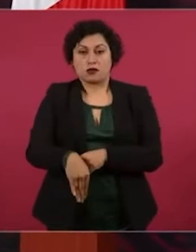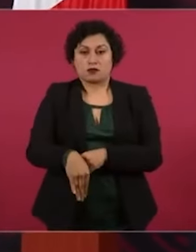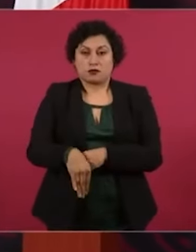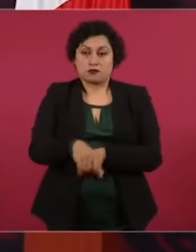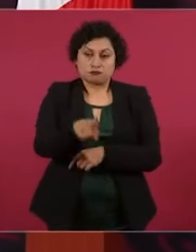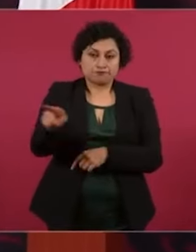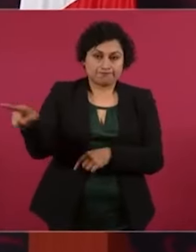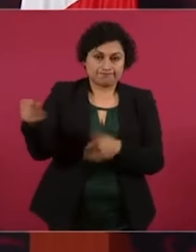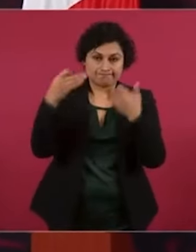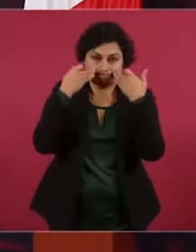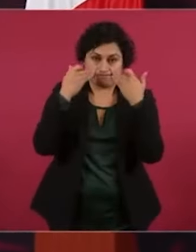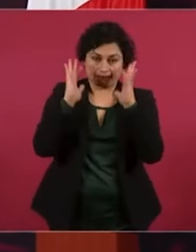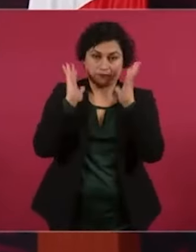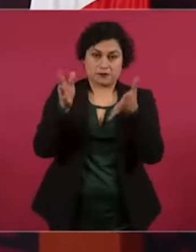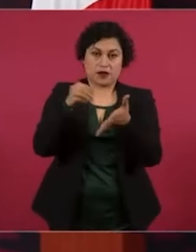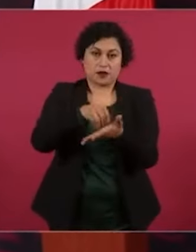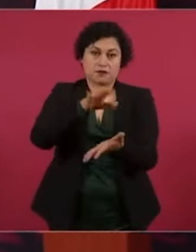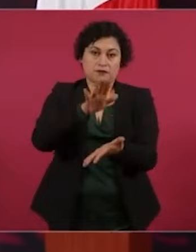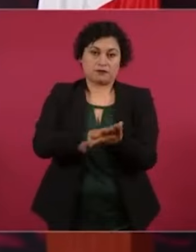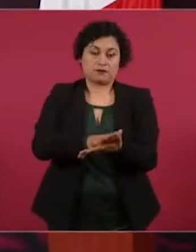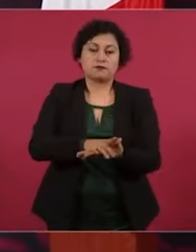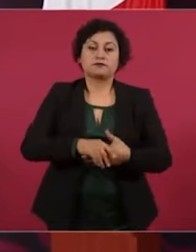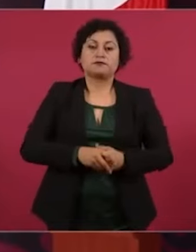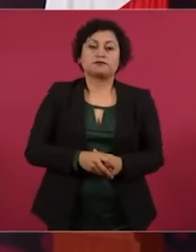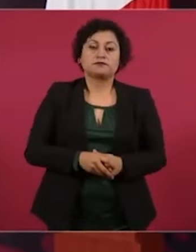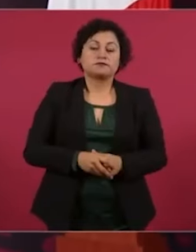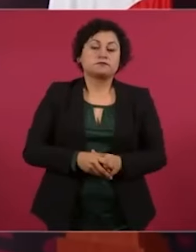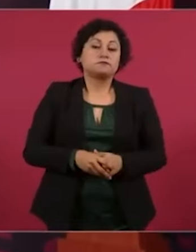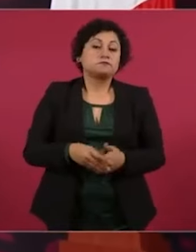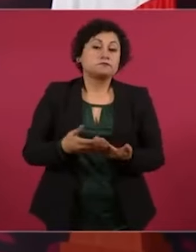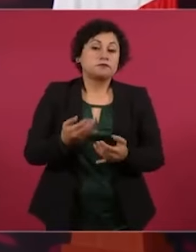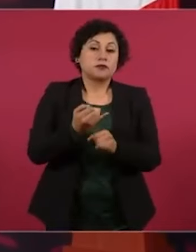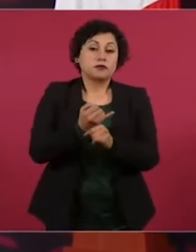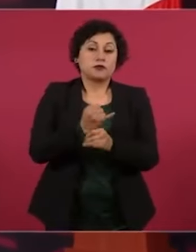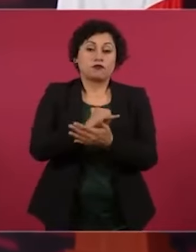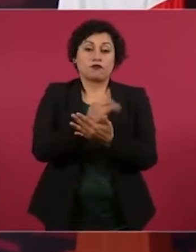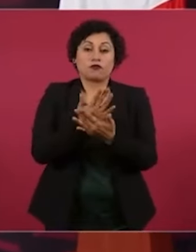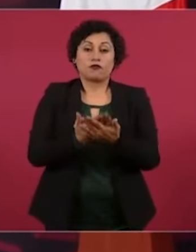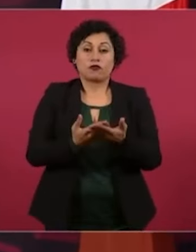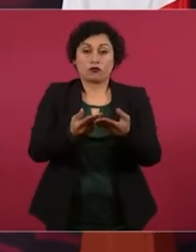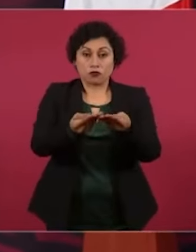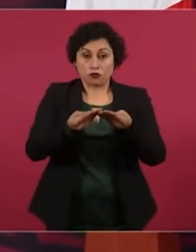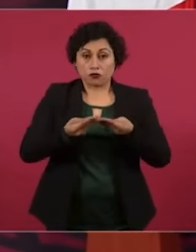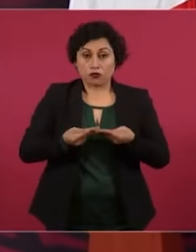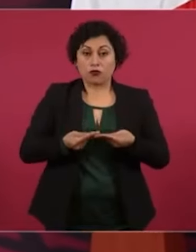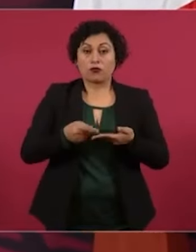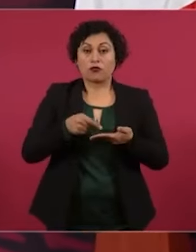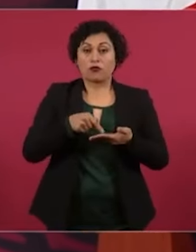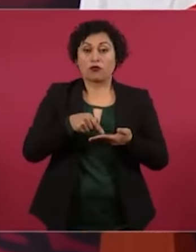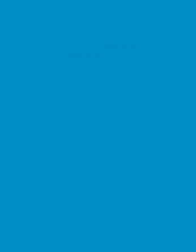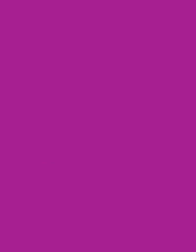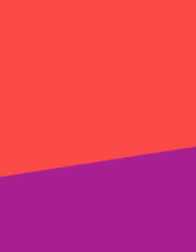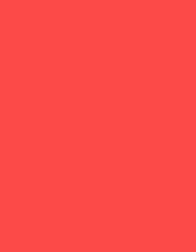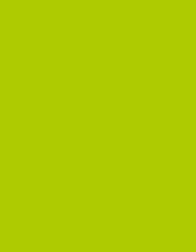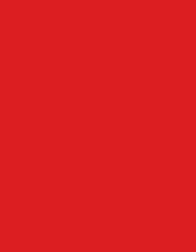imágenes. Vamos a dar a conocer en el transcurso del día lo que realmente sucede, adelantó el presidente de México.